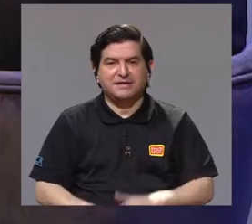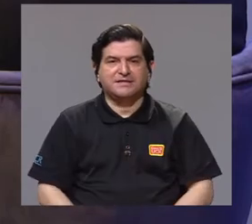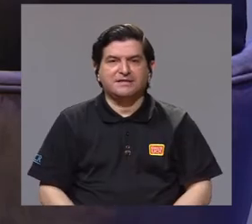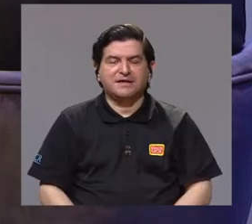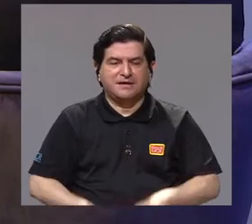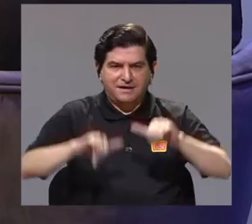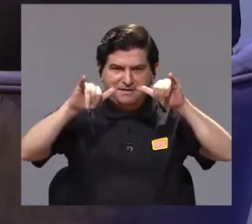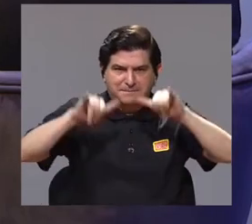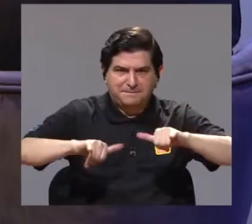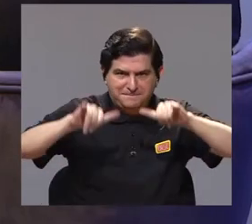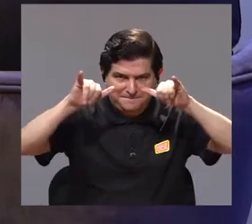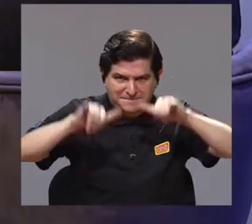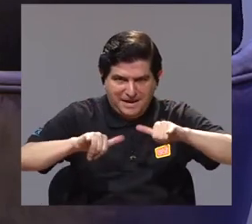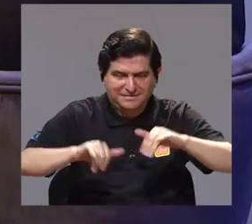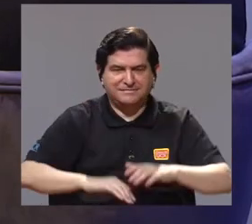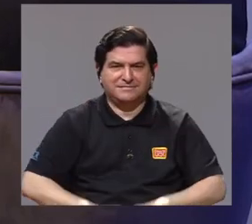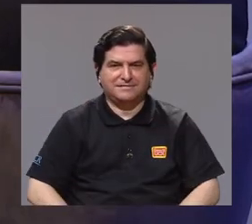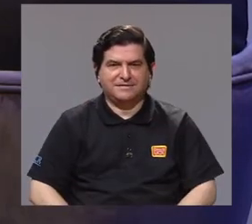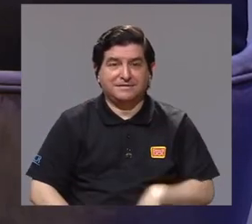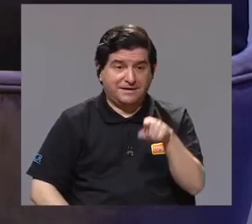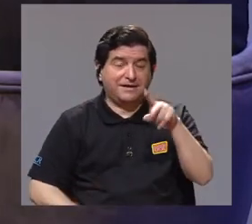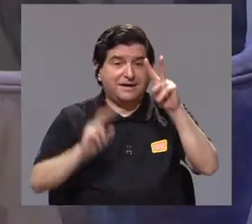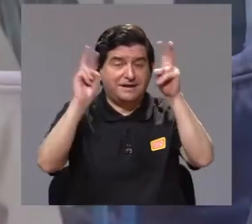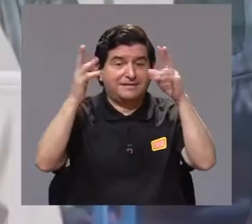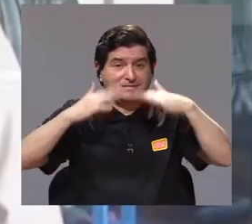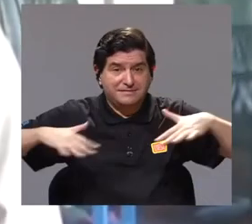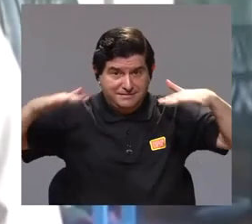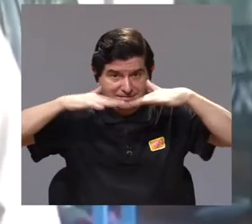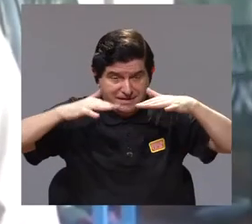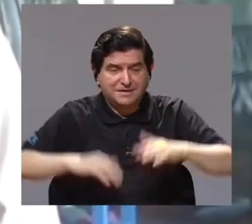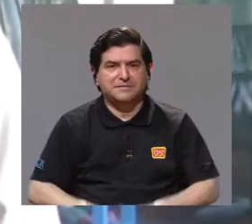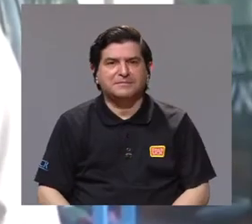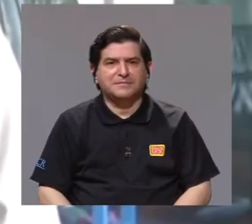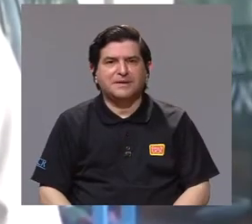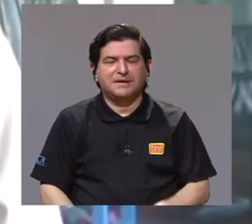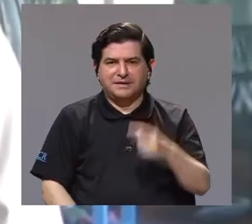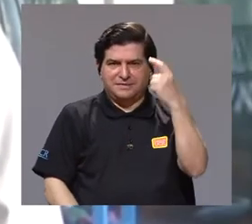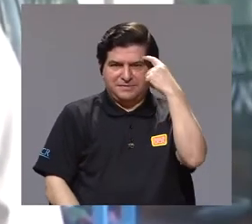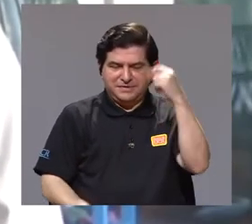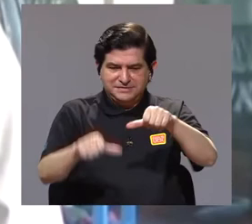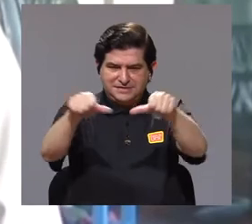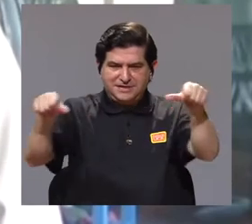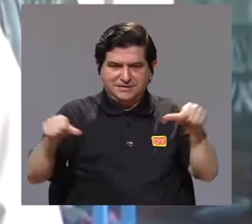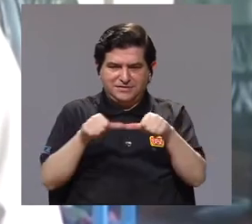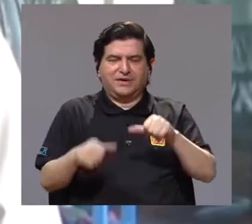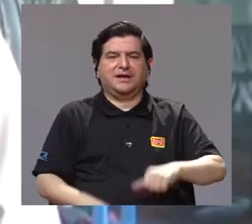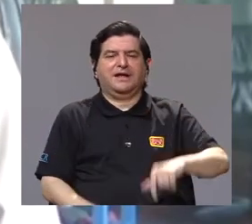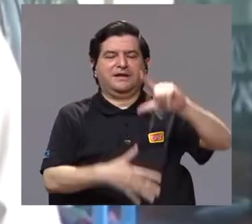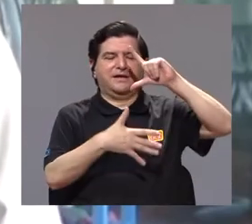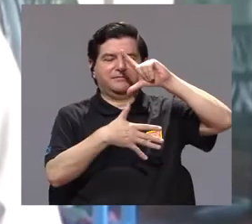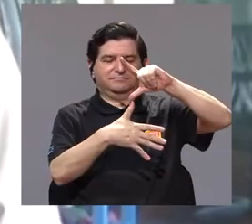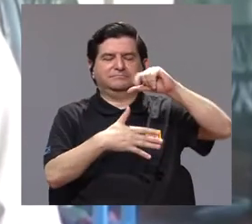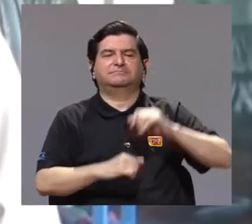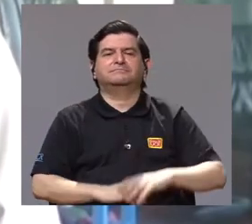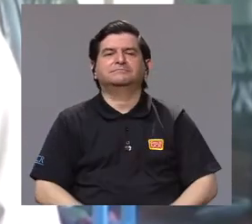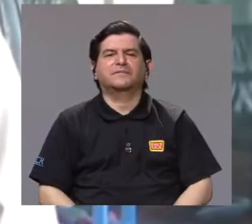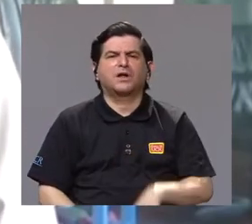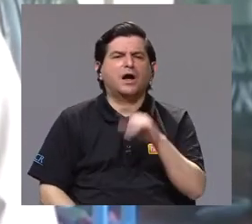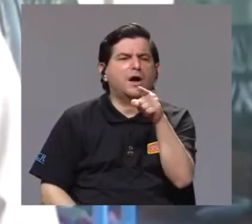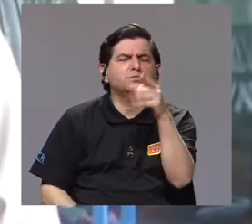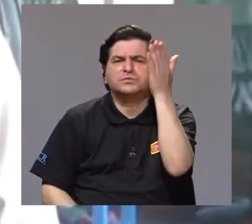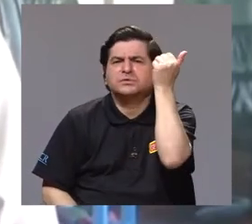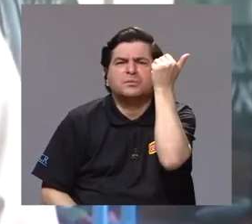en conservación en esos temas ambientales a nivel latinoamericano.